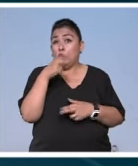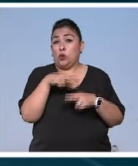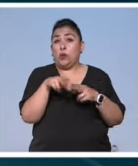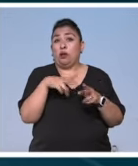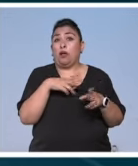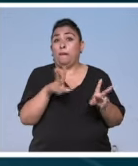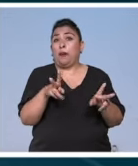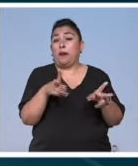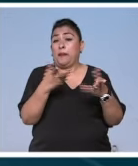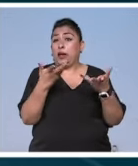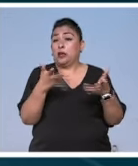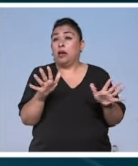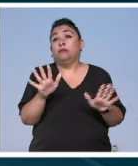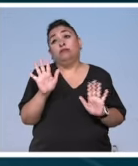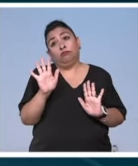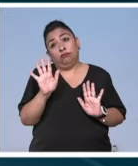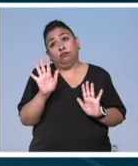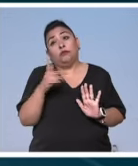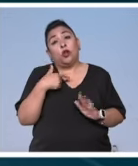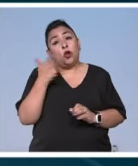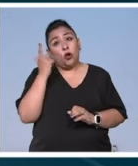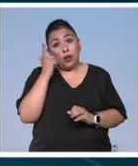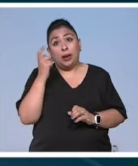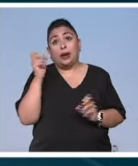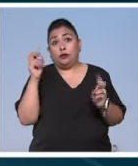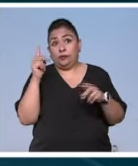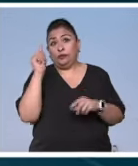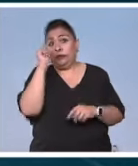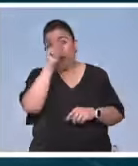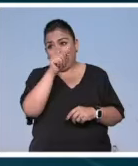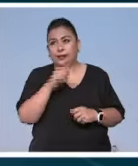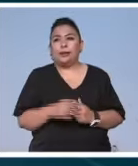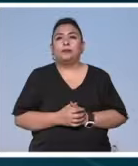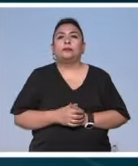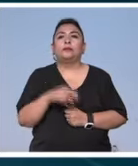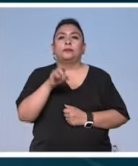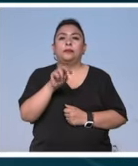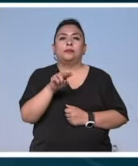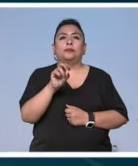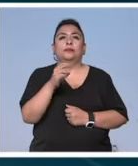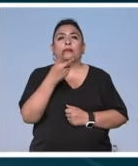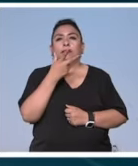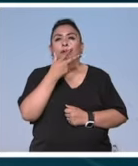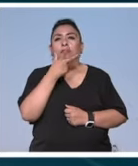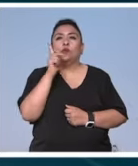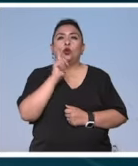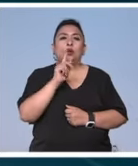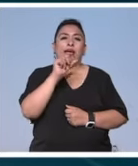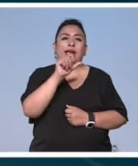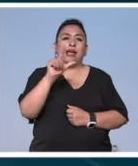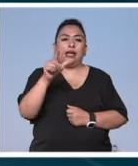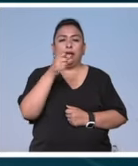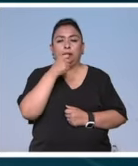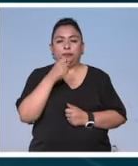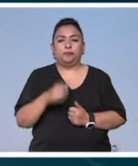así que pues nada esperamos verlos por ahí para Noticias 22 Ariana Luna